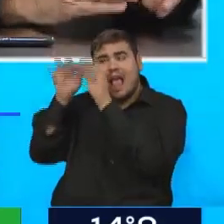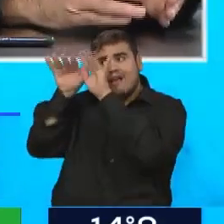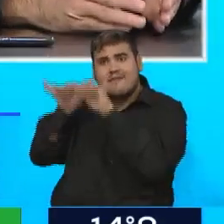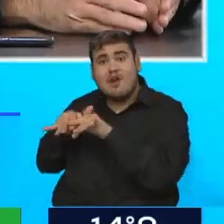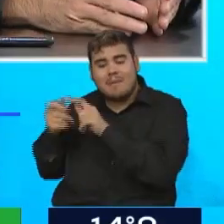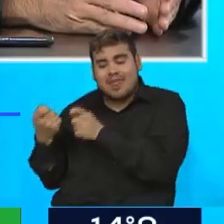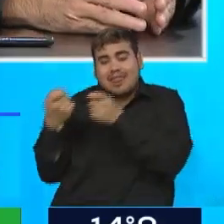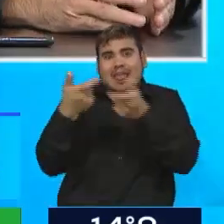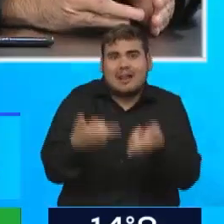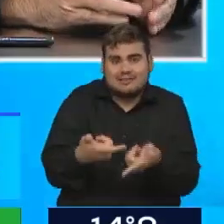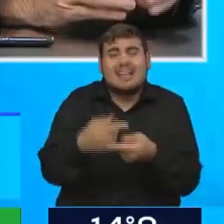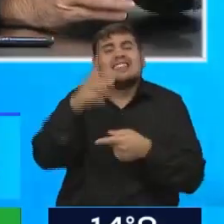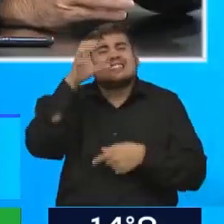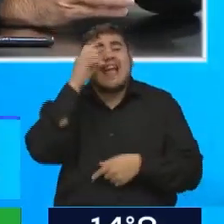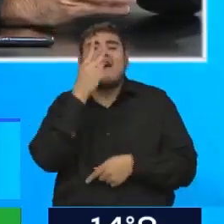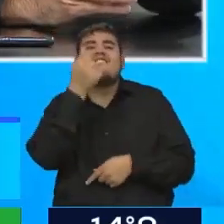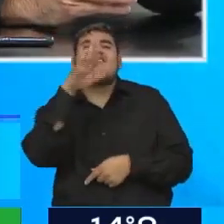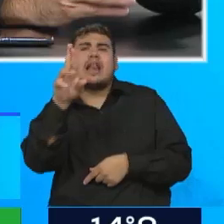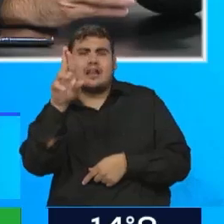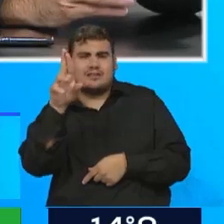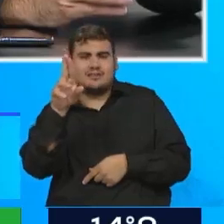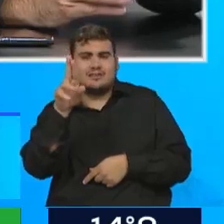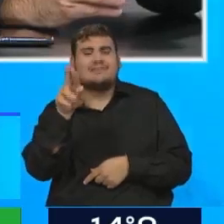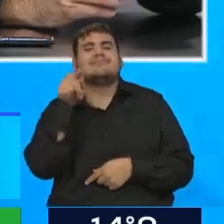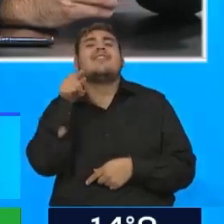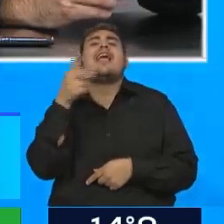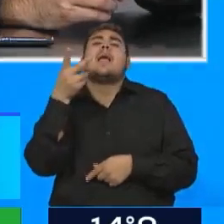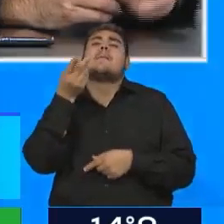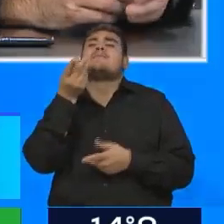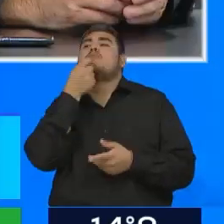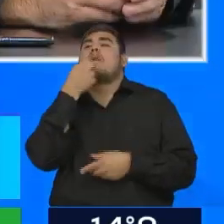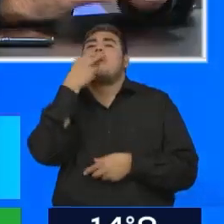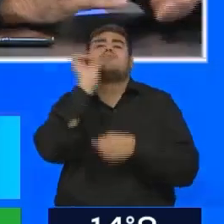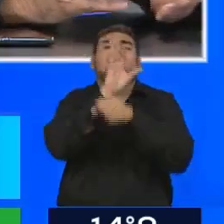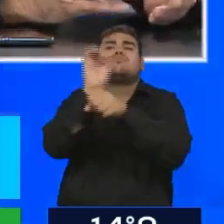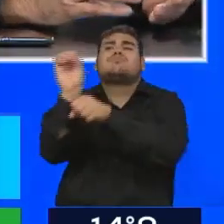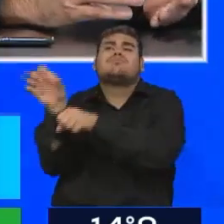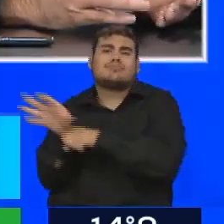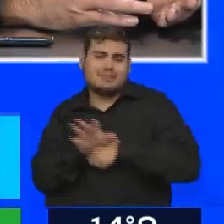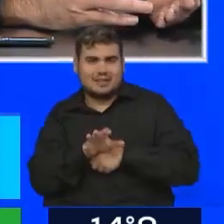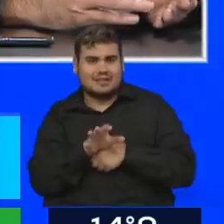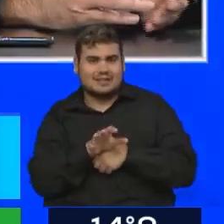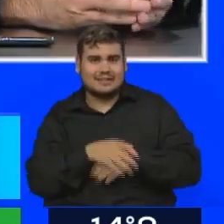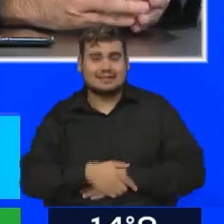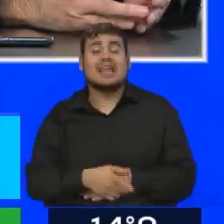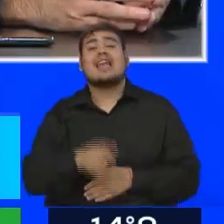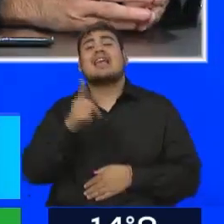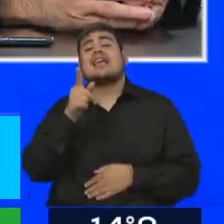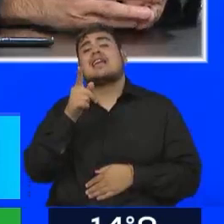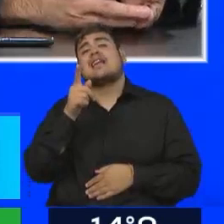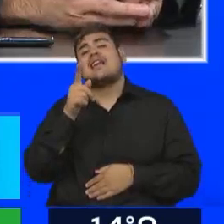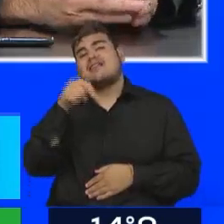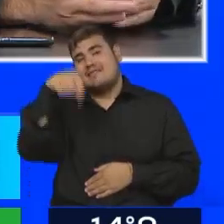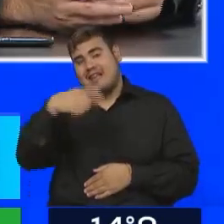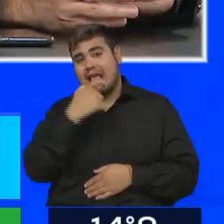el VAD, que es el valor agregado de distribución, que es el componente, que depende de la provincia, el componente tarifario que depende de